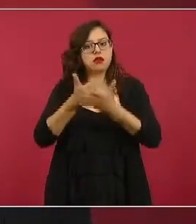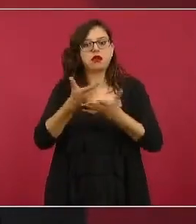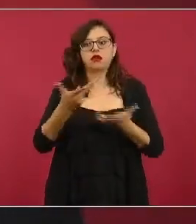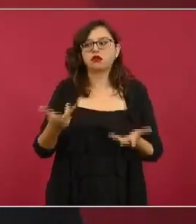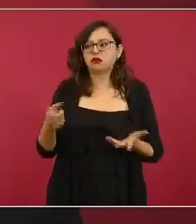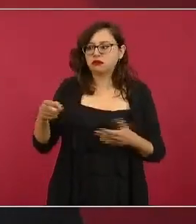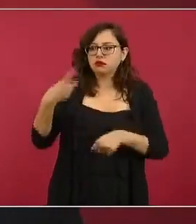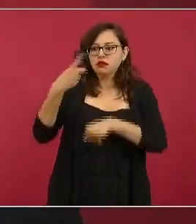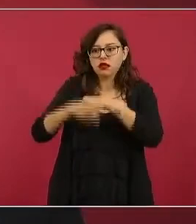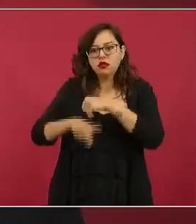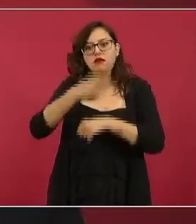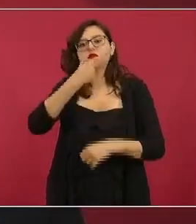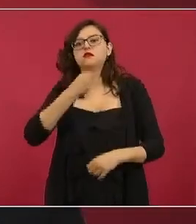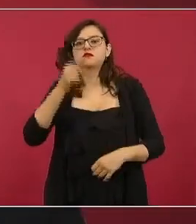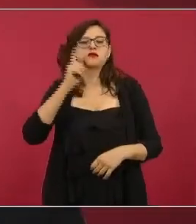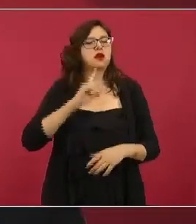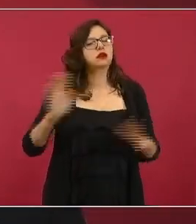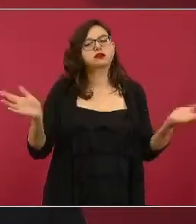mujeres